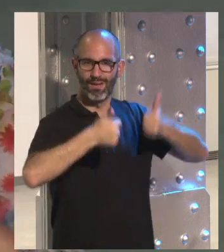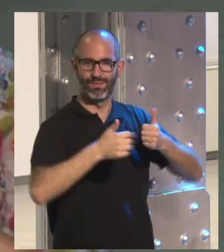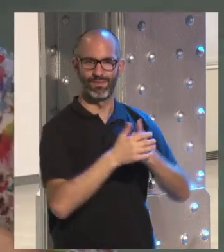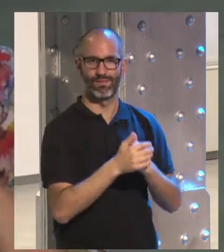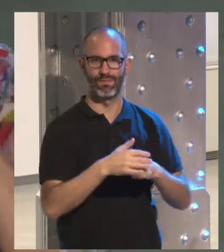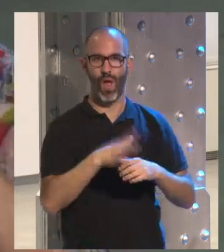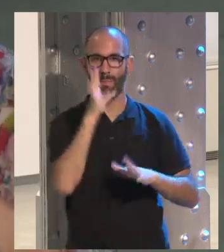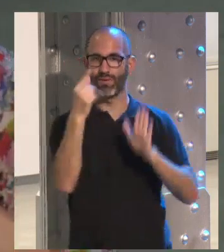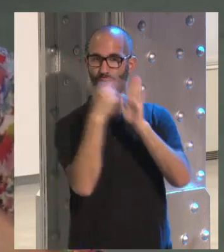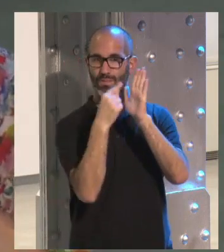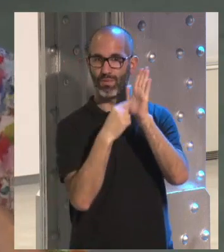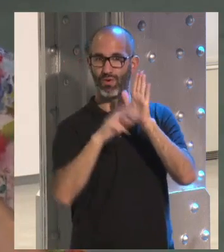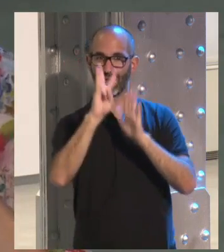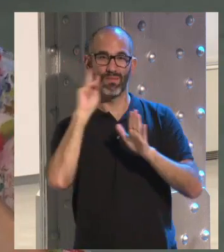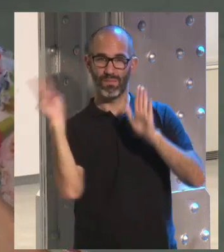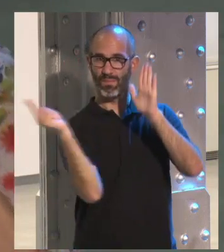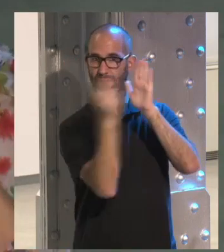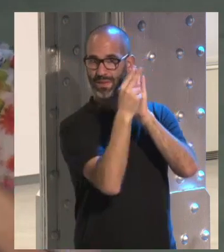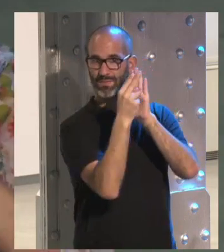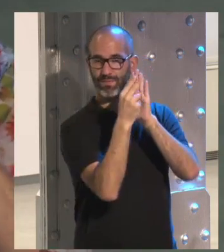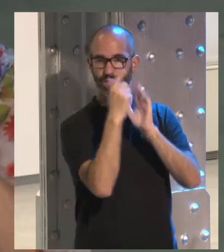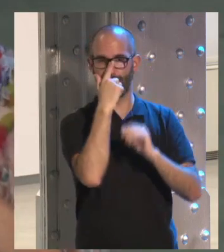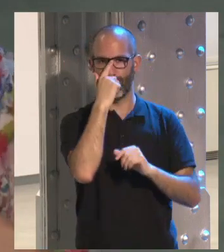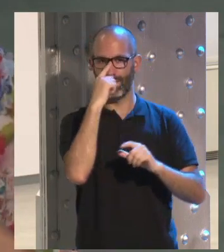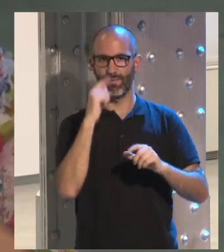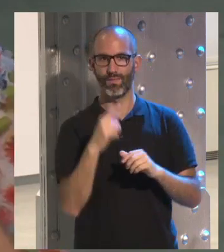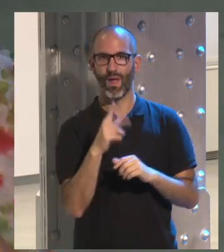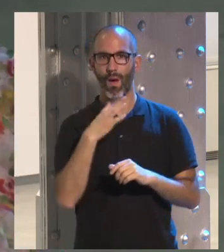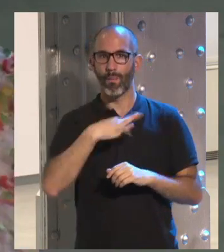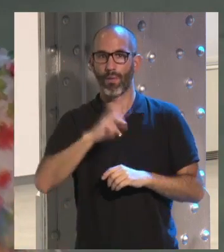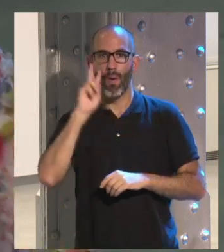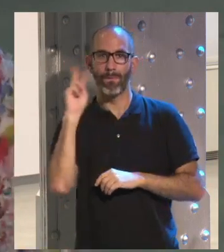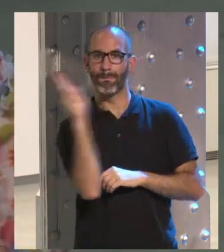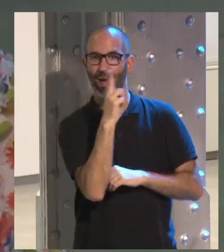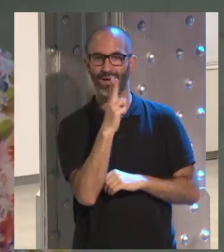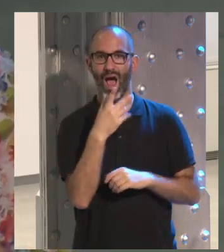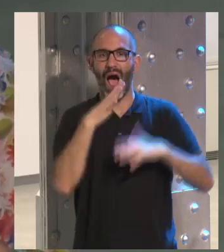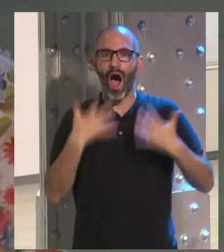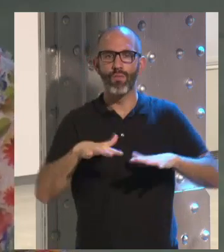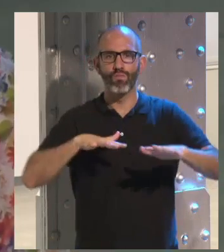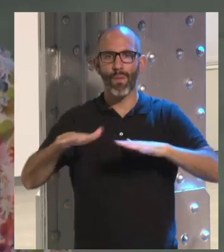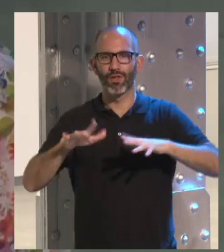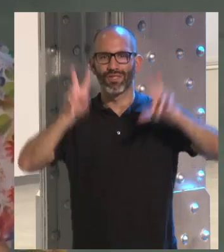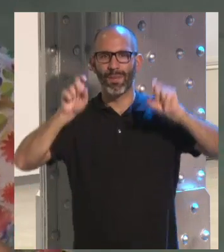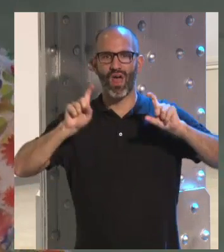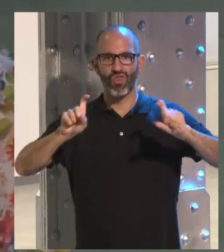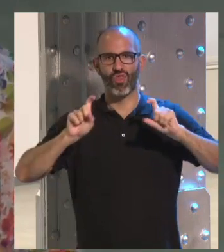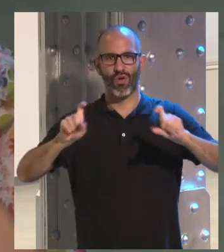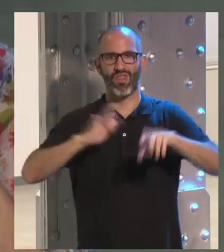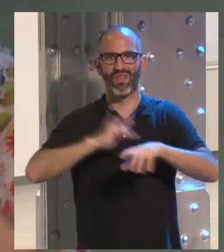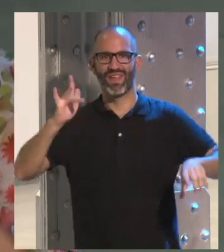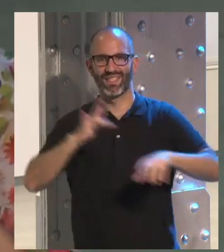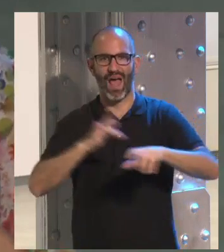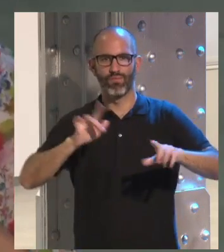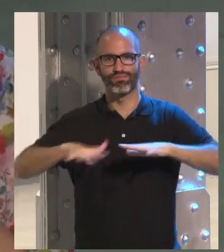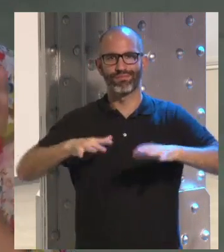En estos tres puntos que veis aquí es donde podemos ver en qué se está moviendo ahora lo que es la educación digital.